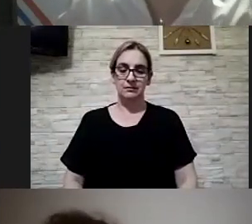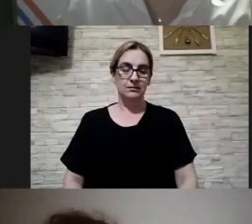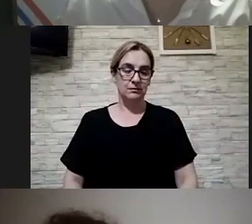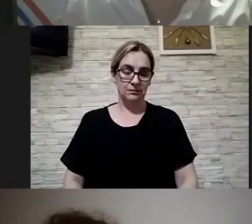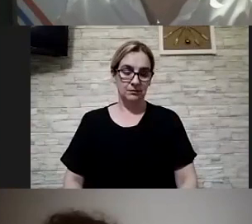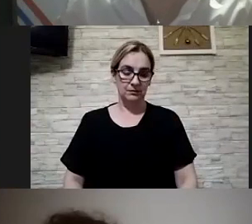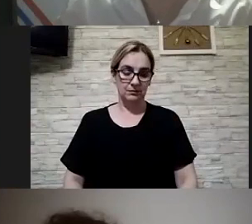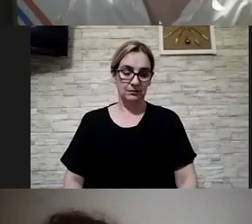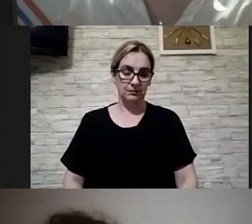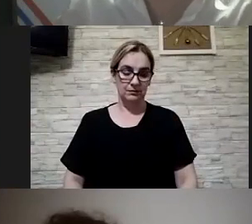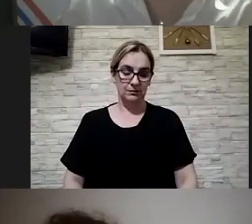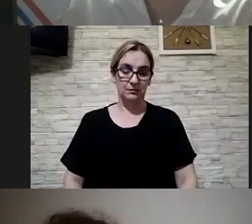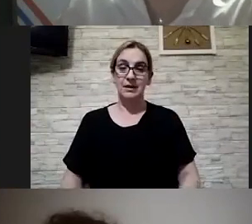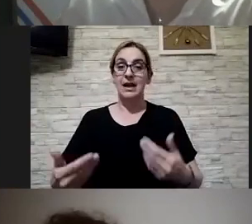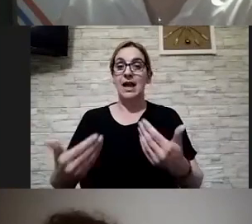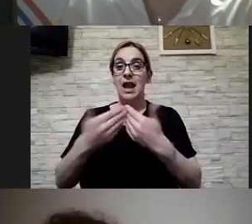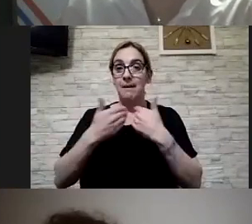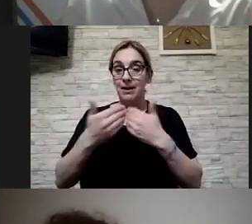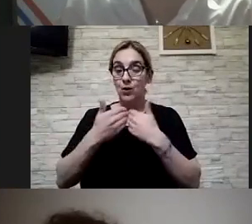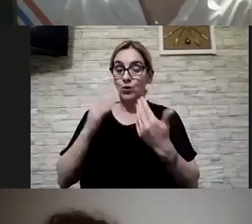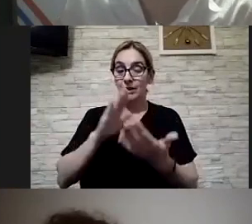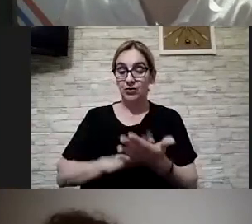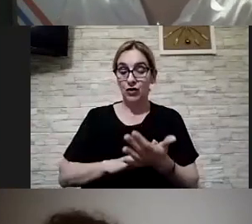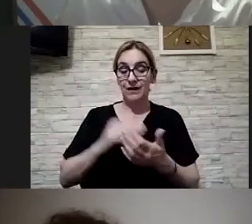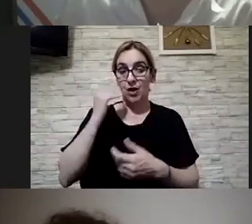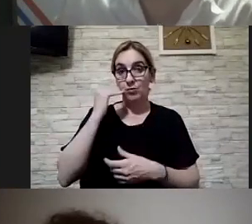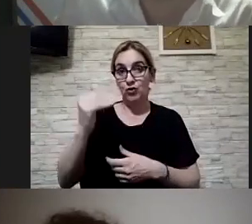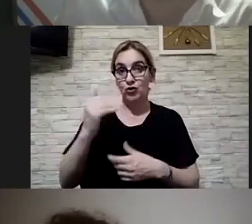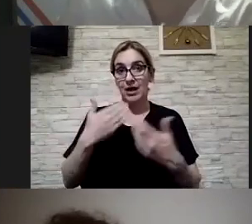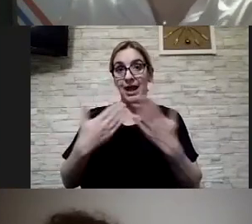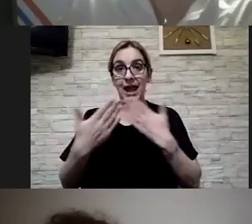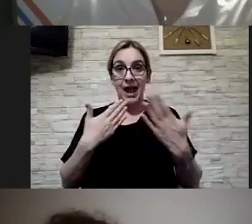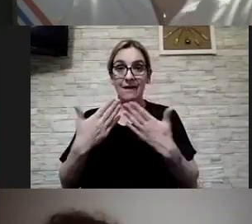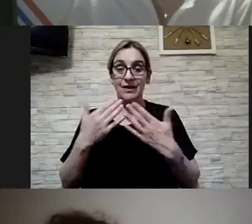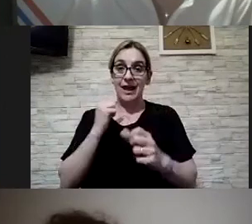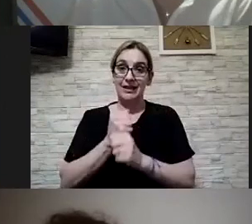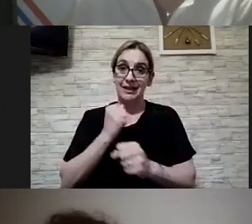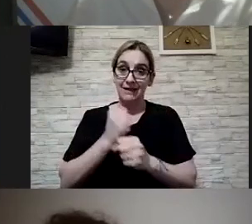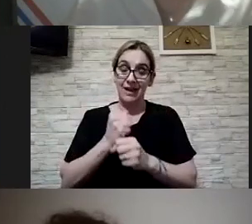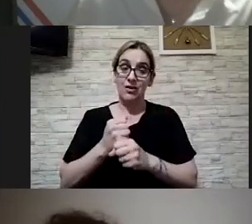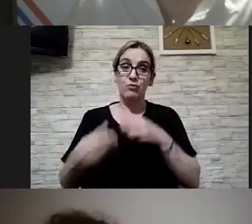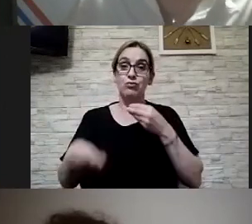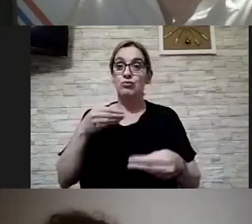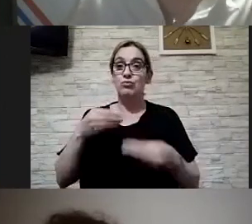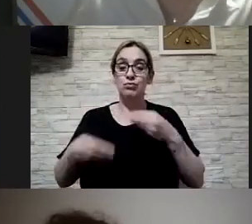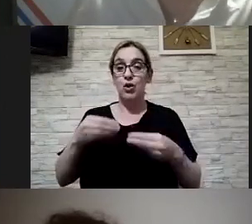preguntas que vinculaba a la parte docente bueno habla de en esto del trabajo en la virtualidad de cómo bueno